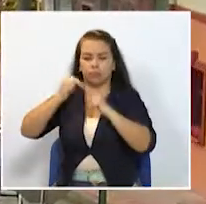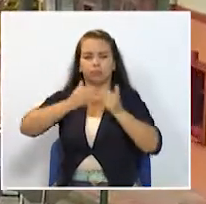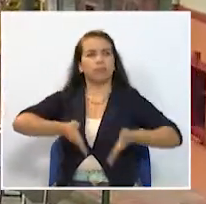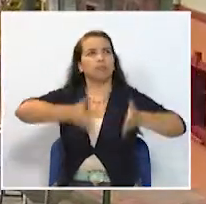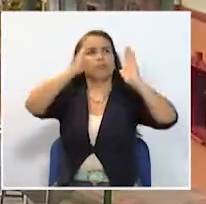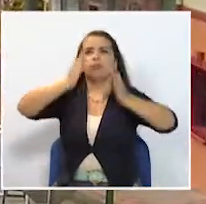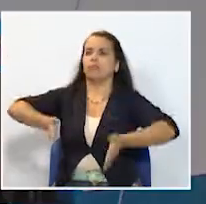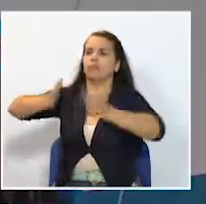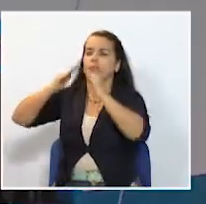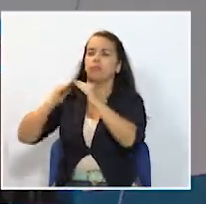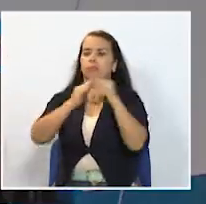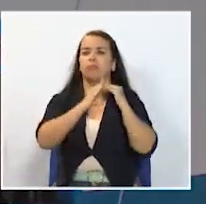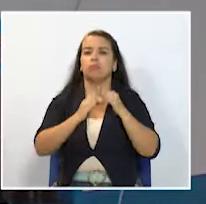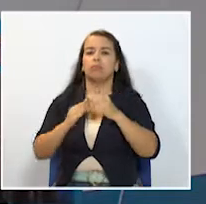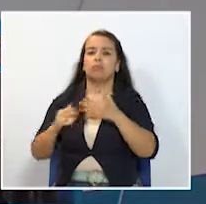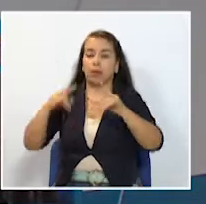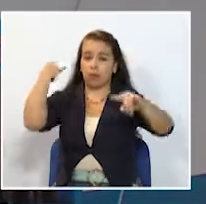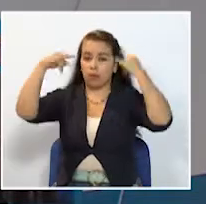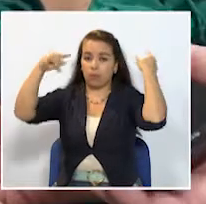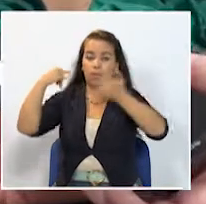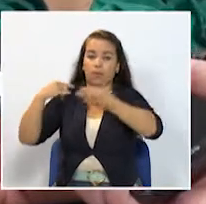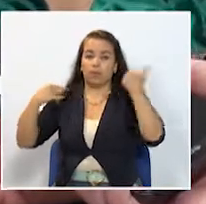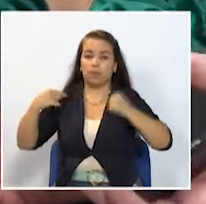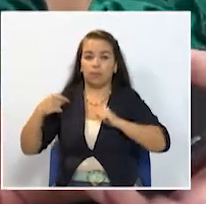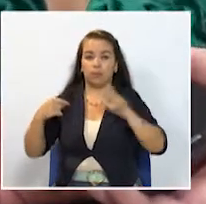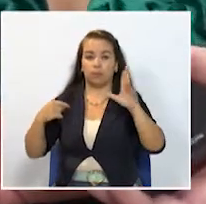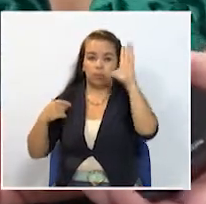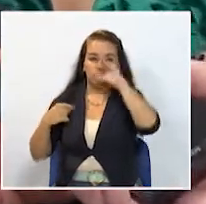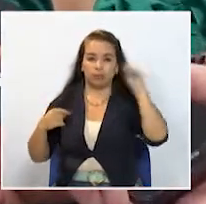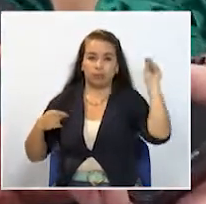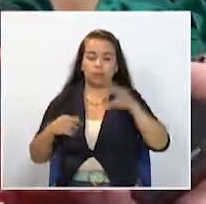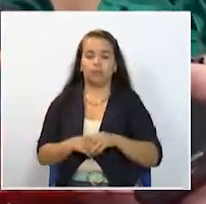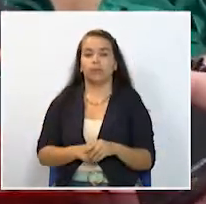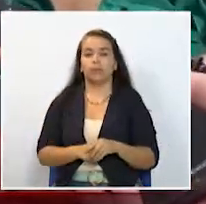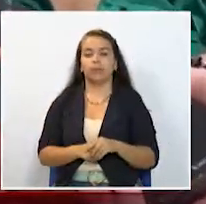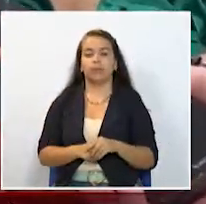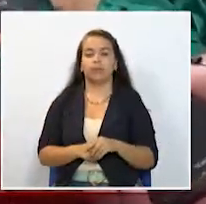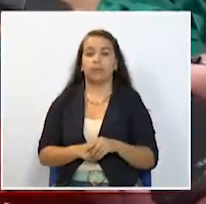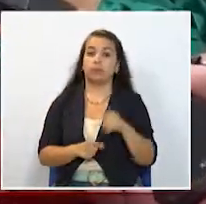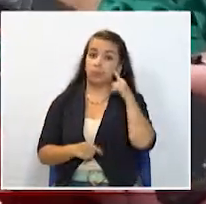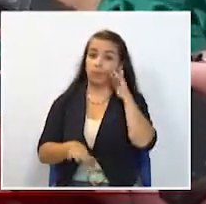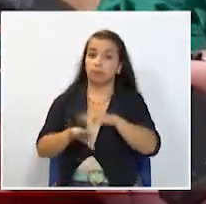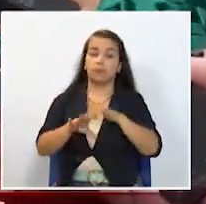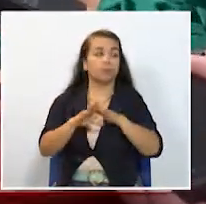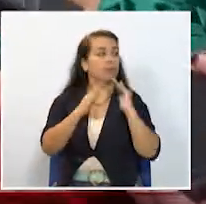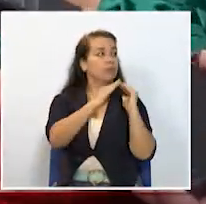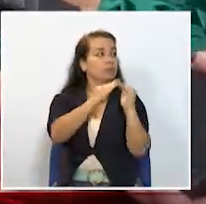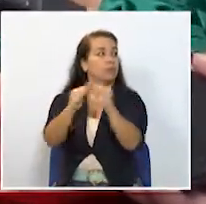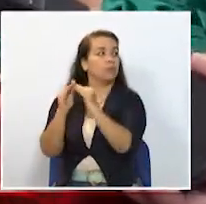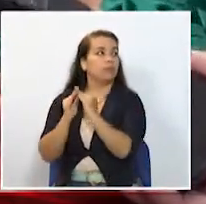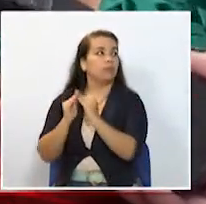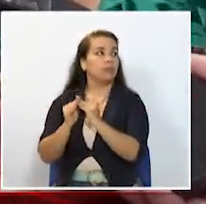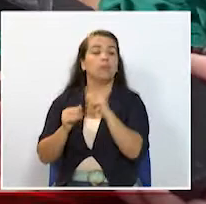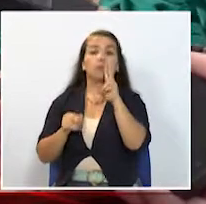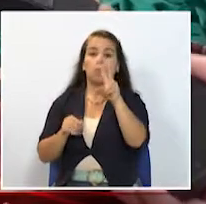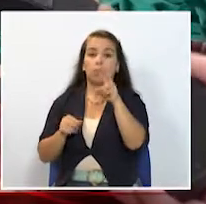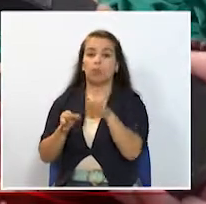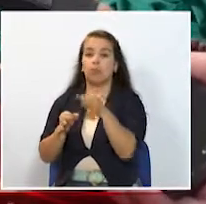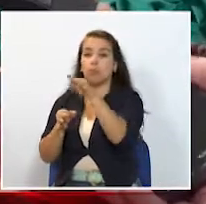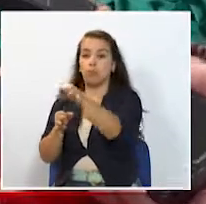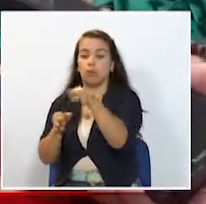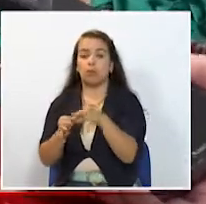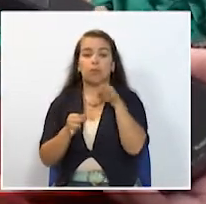gratis para Córdoba y Génova en el sur del Quindío En materia de vivienda recordemos que tenemos dos municipios que